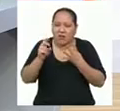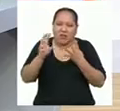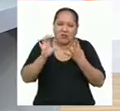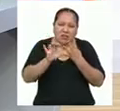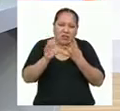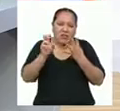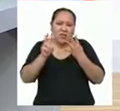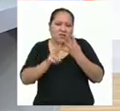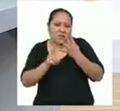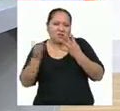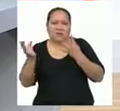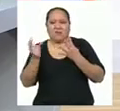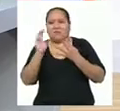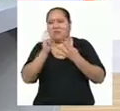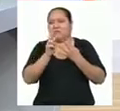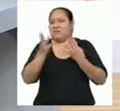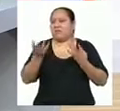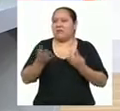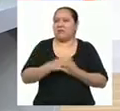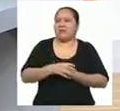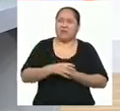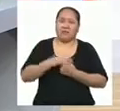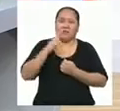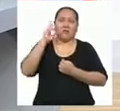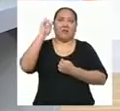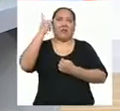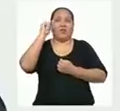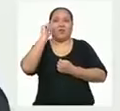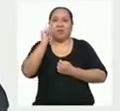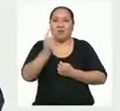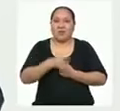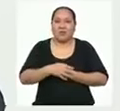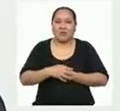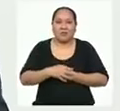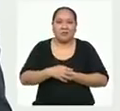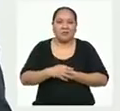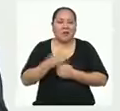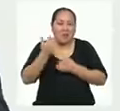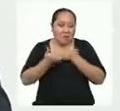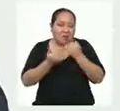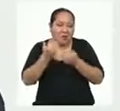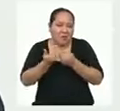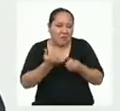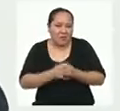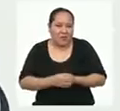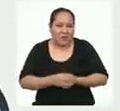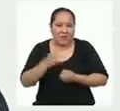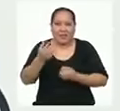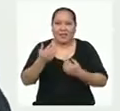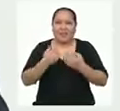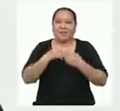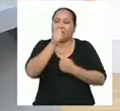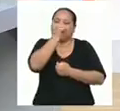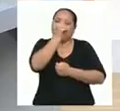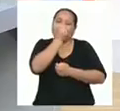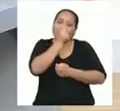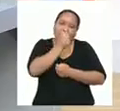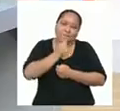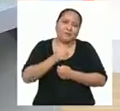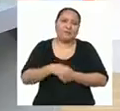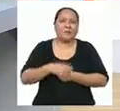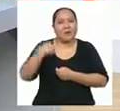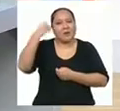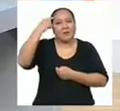estándar, coeficiente de variación, marean un poquito. Poco a poco, hay que tenernos paciencia.